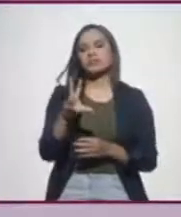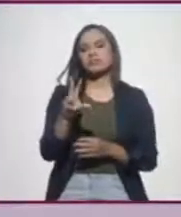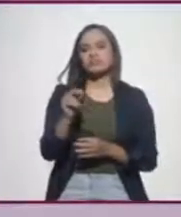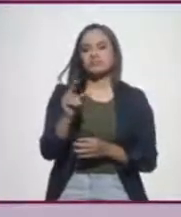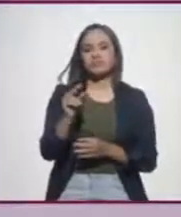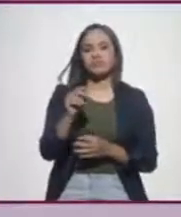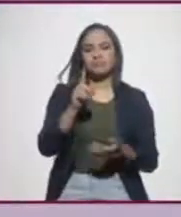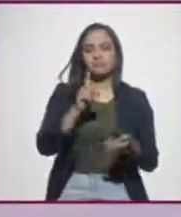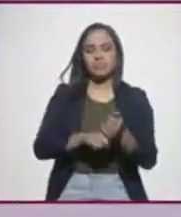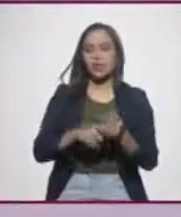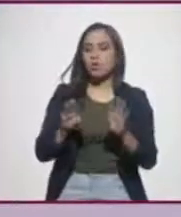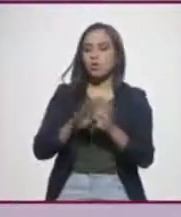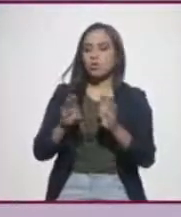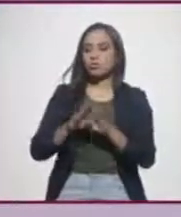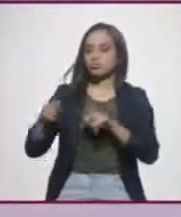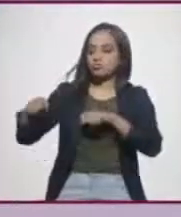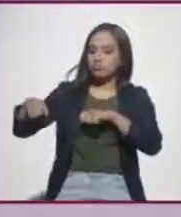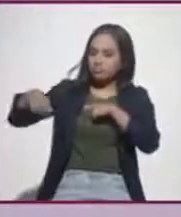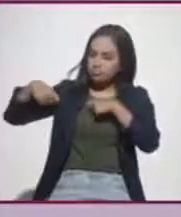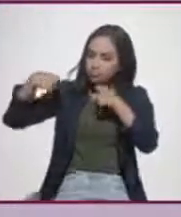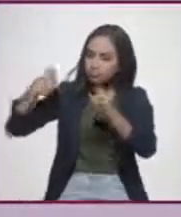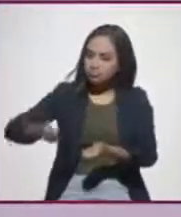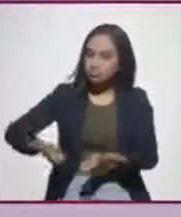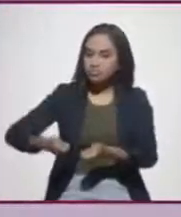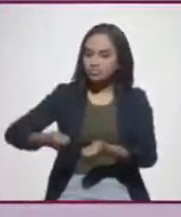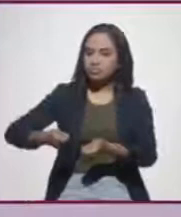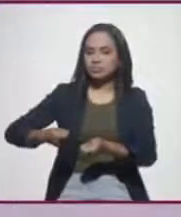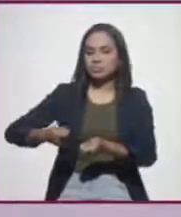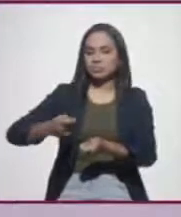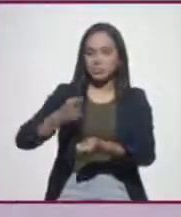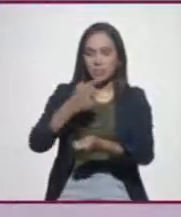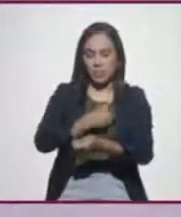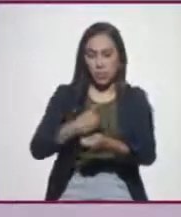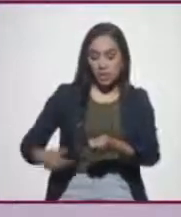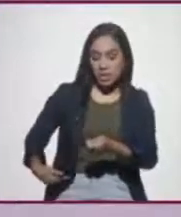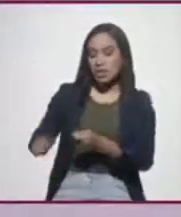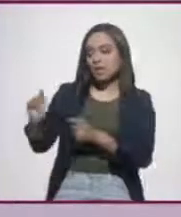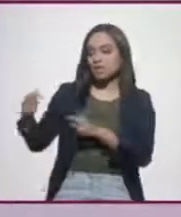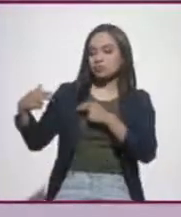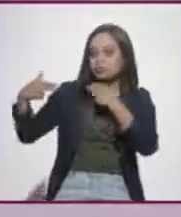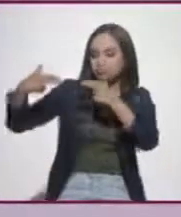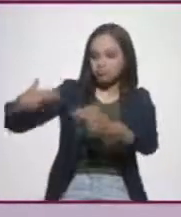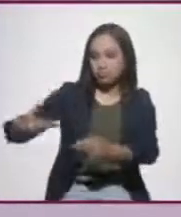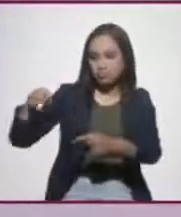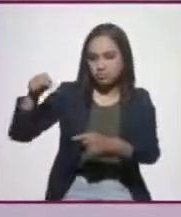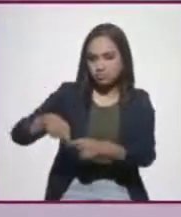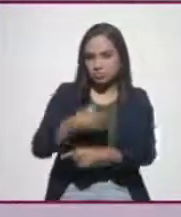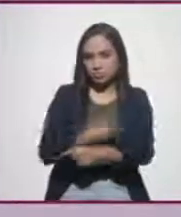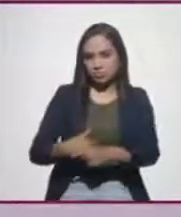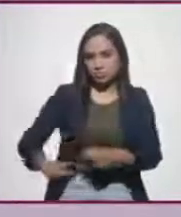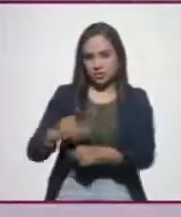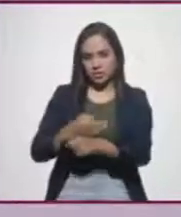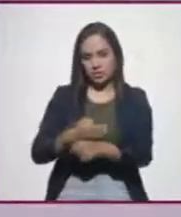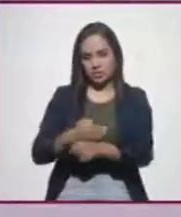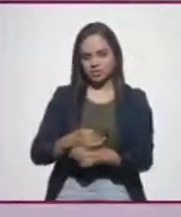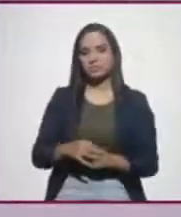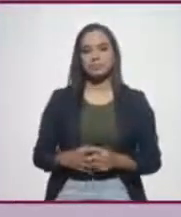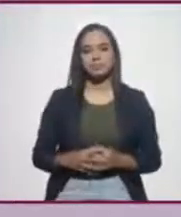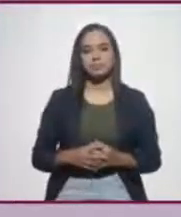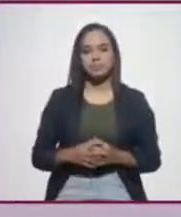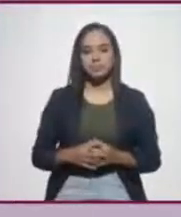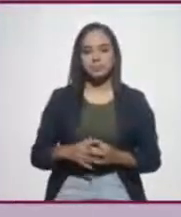es una tendencia heredada, por decirlo de alguna manera. Entonces, bajo este, digamos, en esta